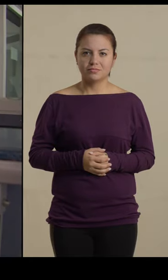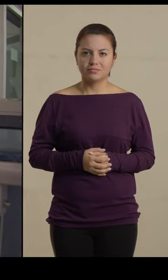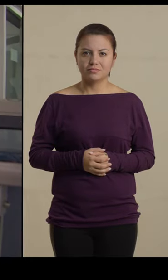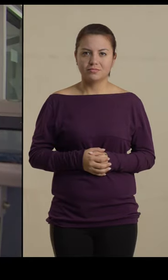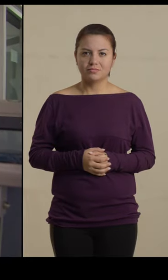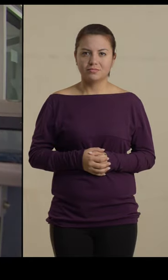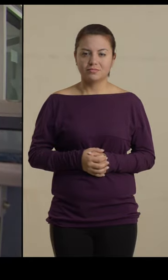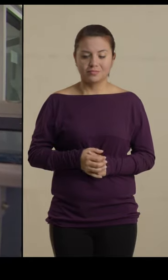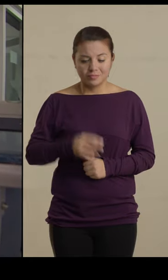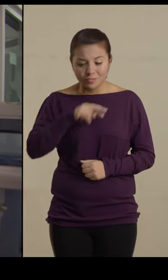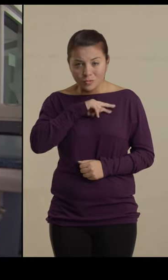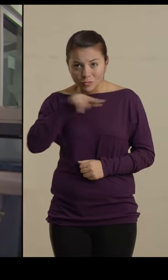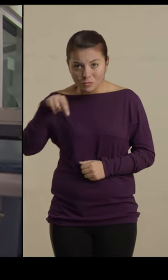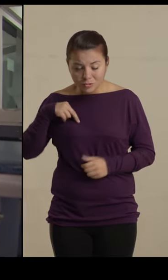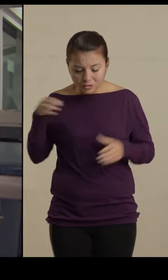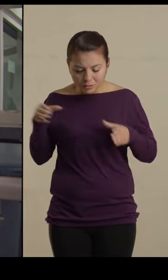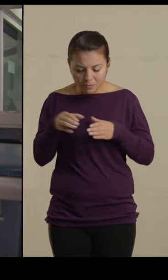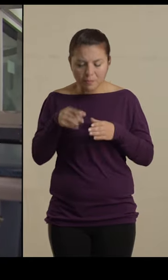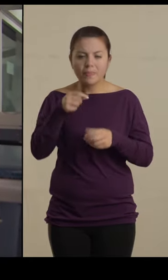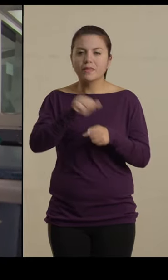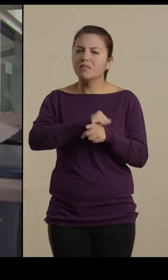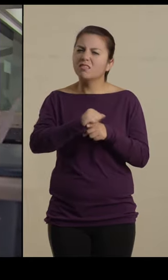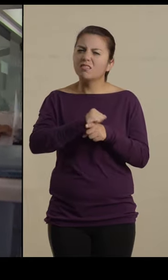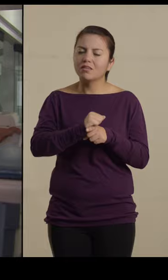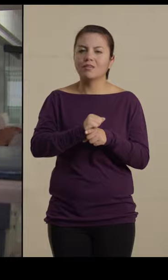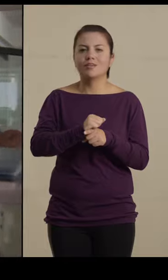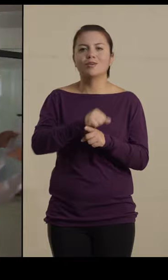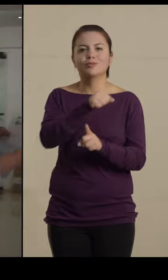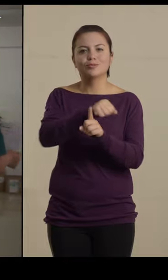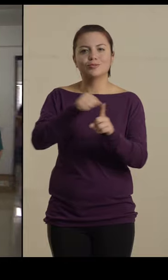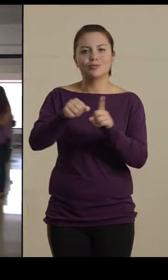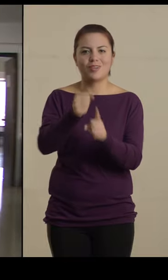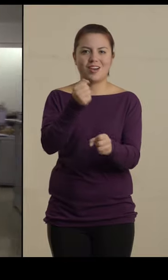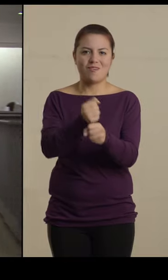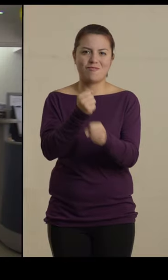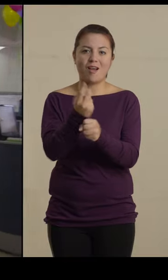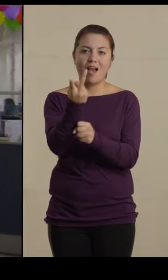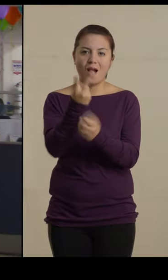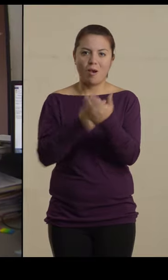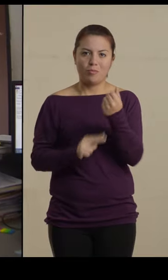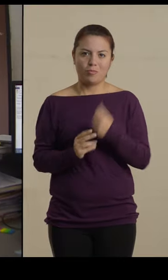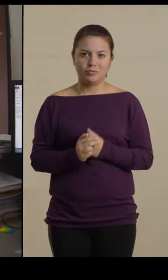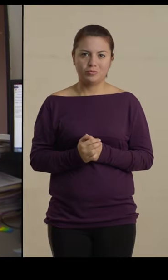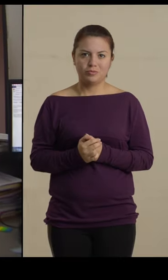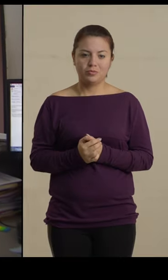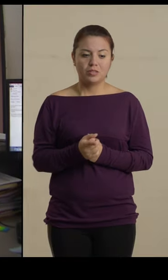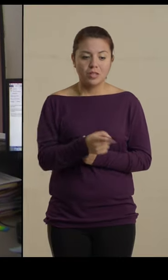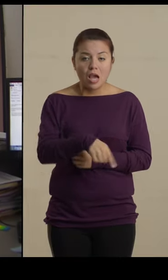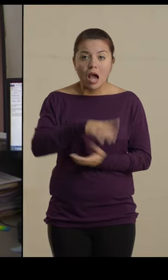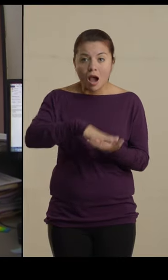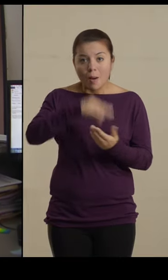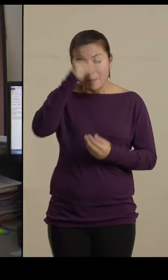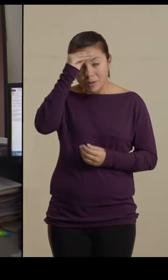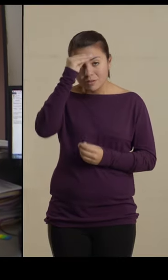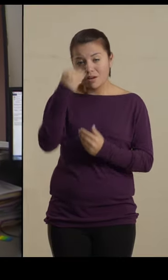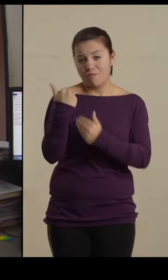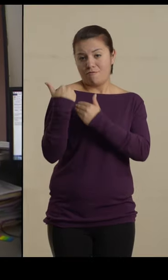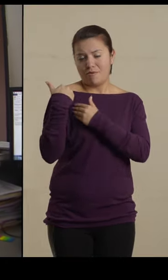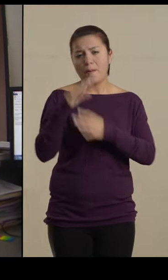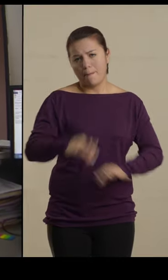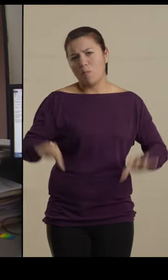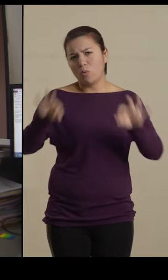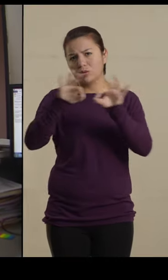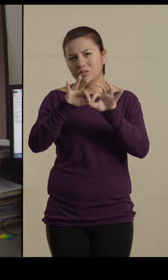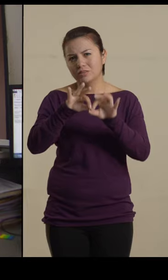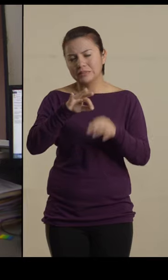Para nosotros esto es una práctica sociolaboral. Aprender las funciones para nosotros, que ellas las aprendan es muy importante, pero